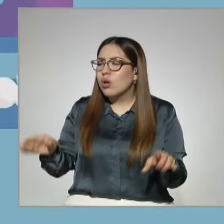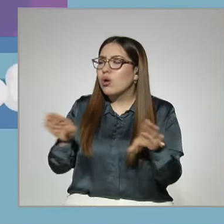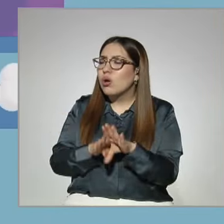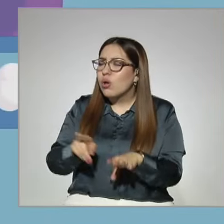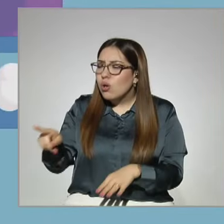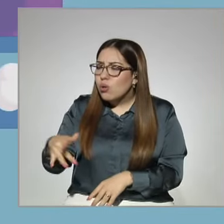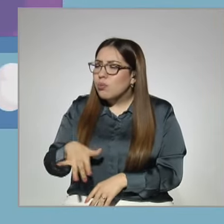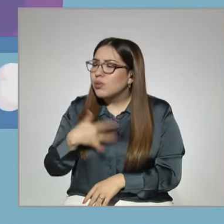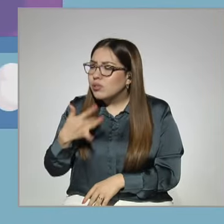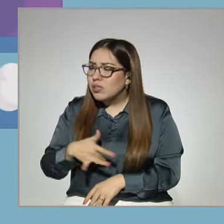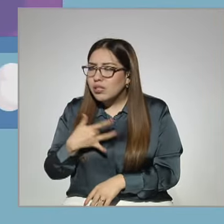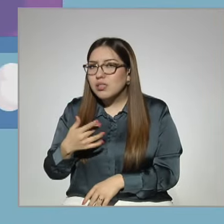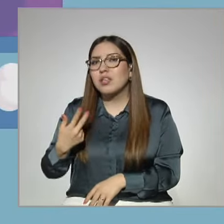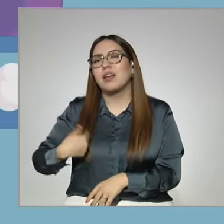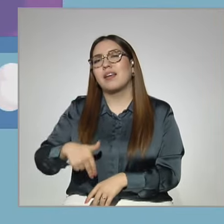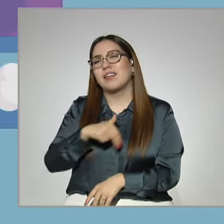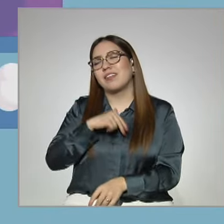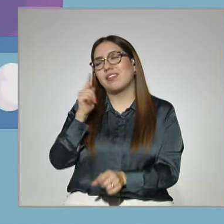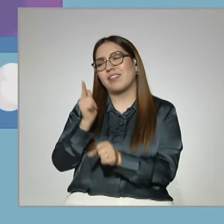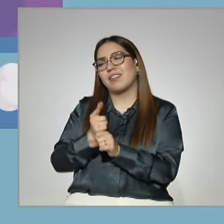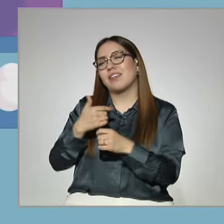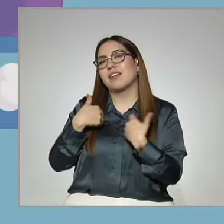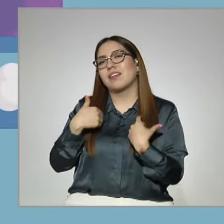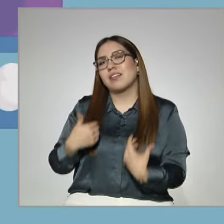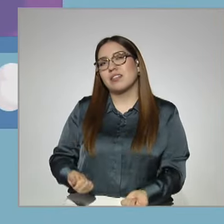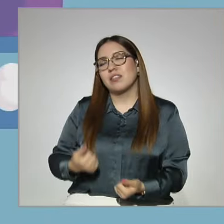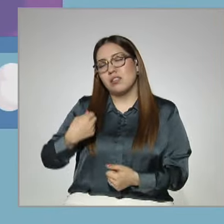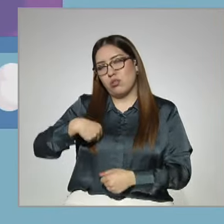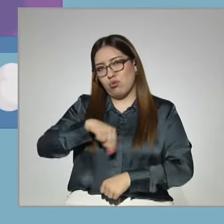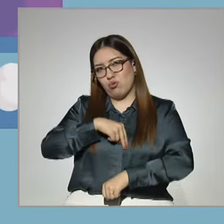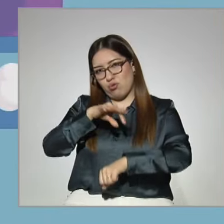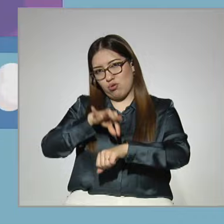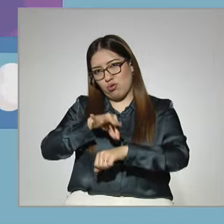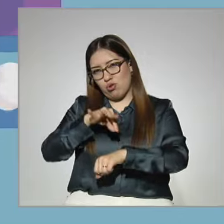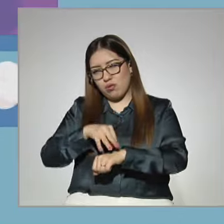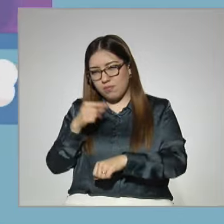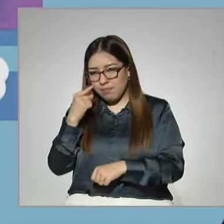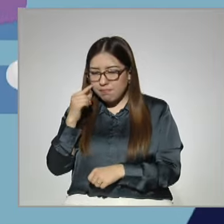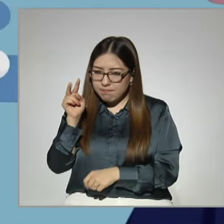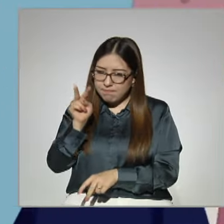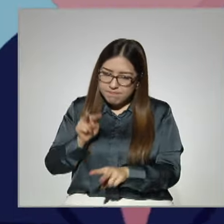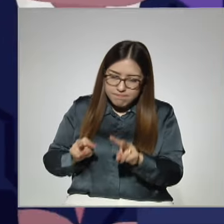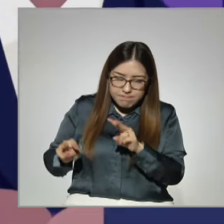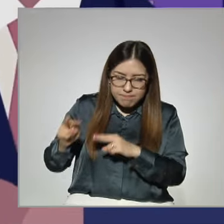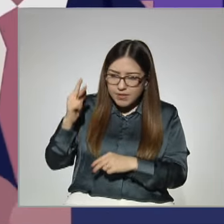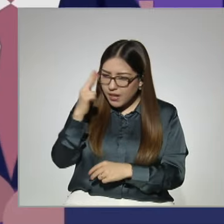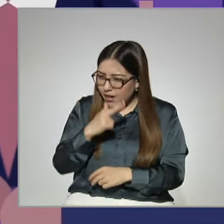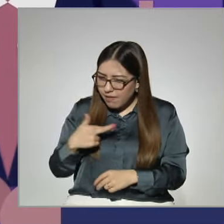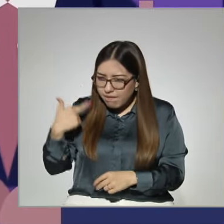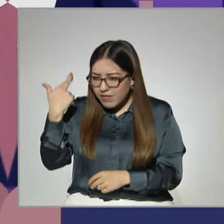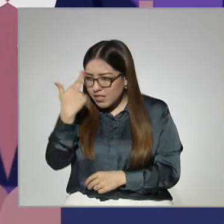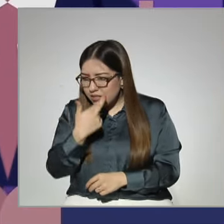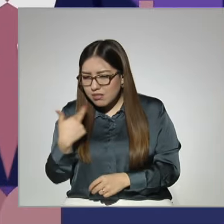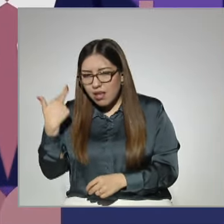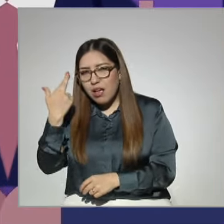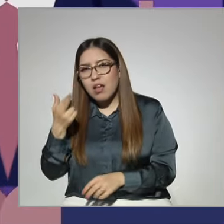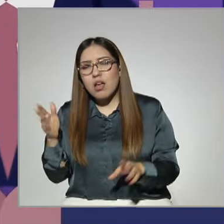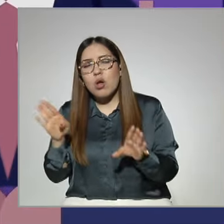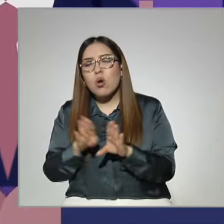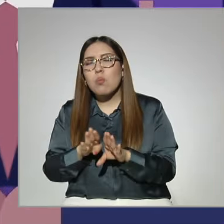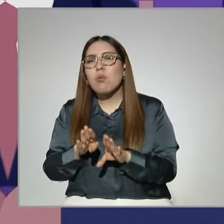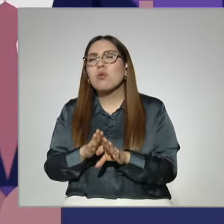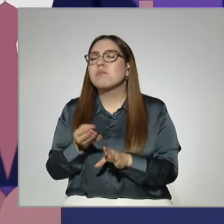orienta a nosotros, los homeopatas, los médicos homeopatas, visualizar o determinar qué